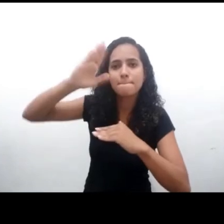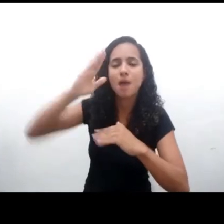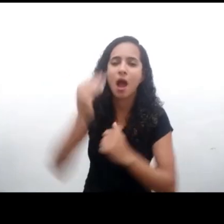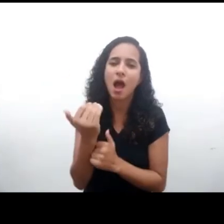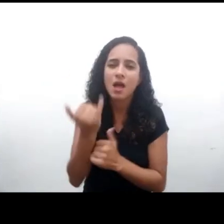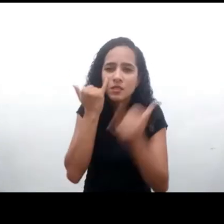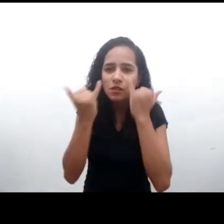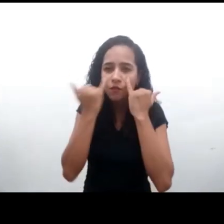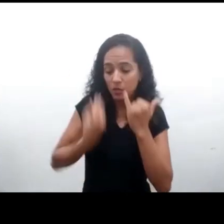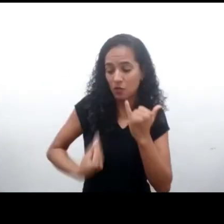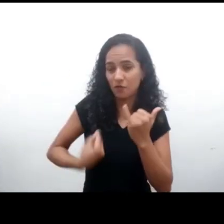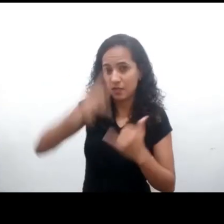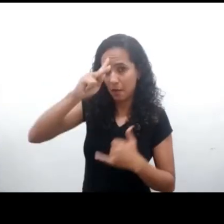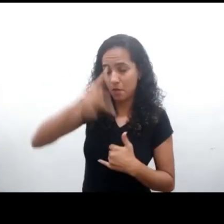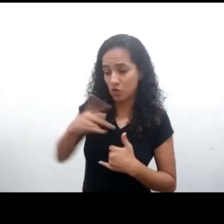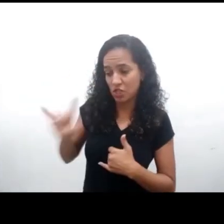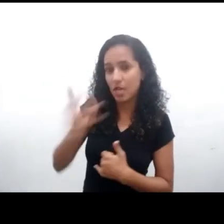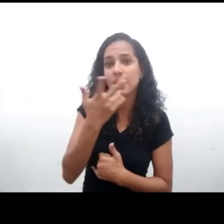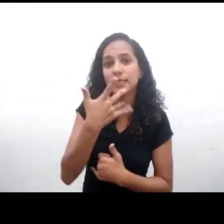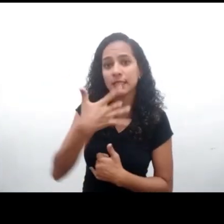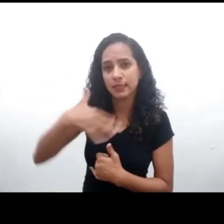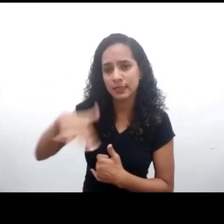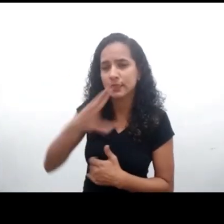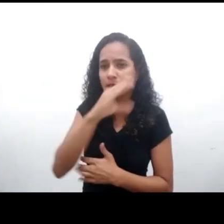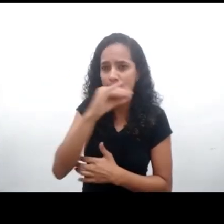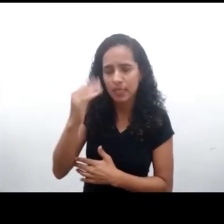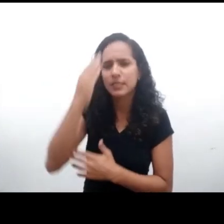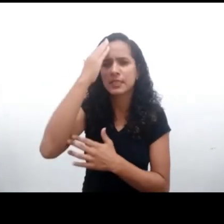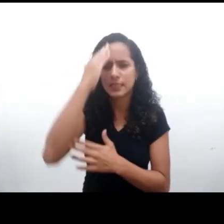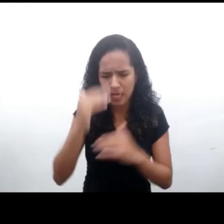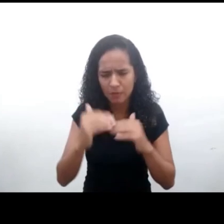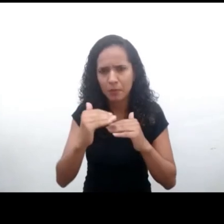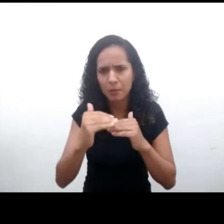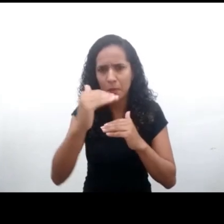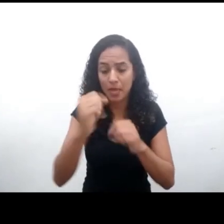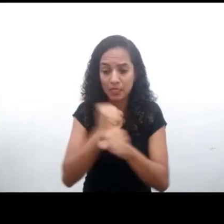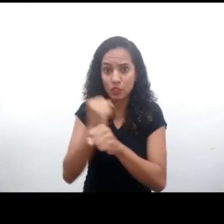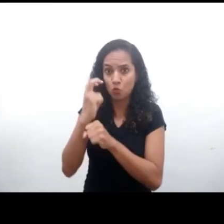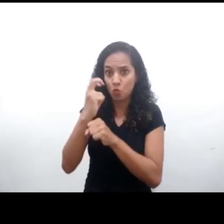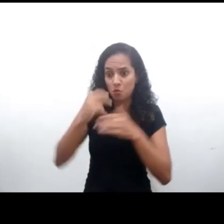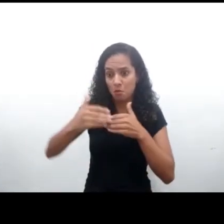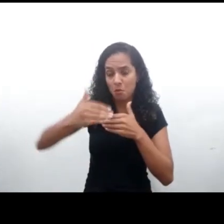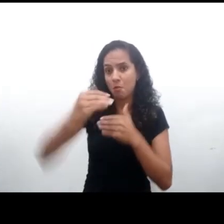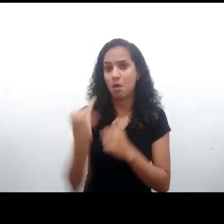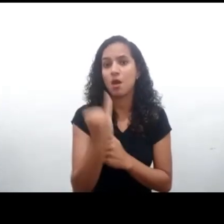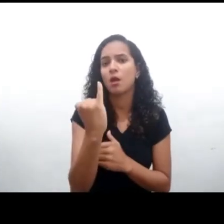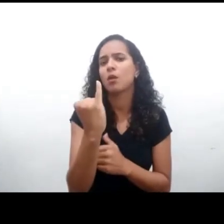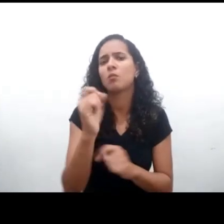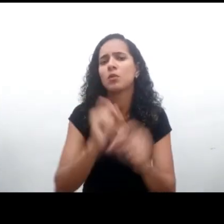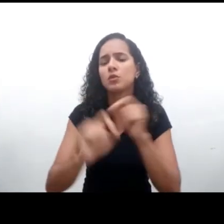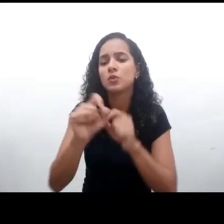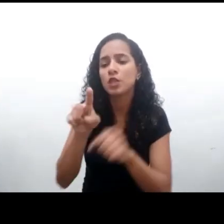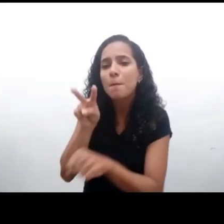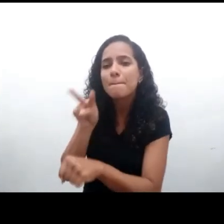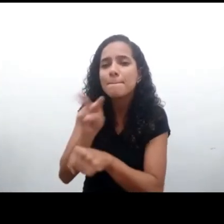datos de los niños y adolescentes en todo el mundo. Ya tenemos una maduración intelectual muy grande en los últimos cinco años sobre la importancia